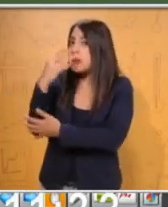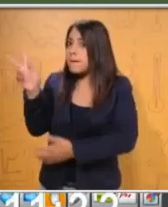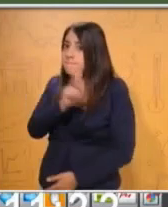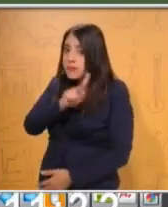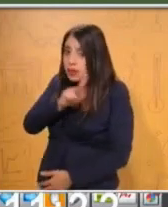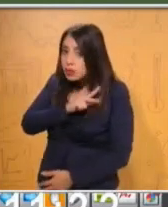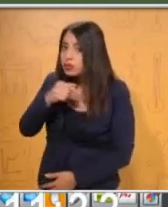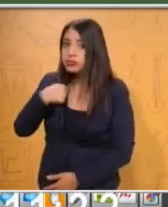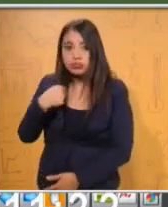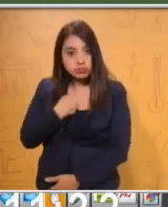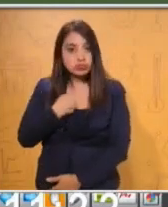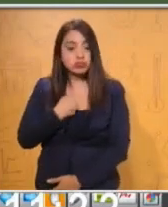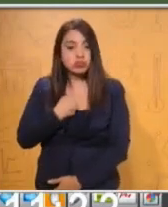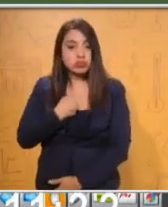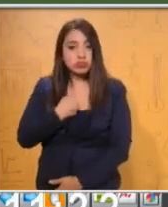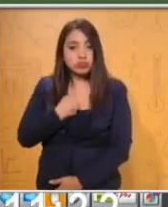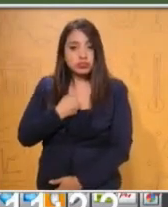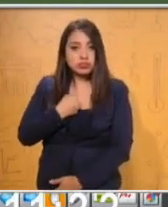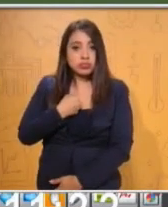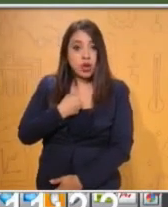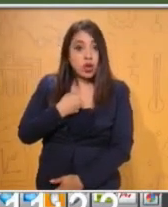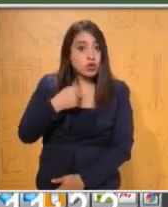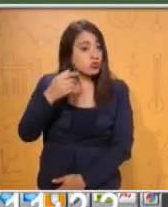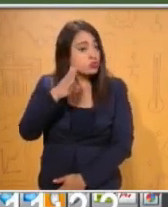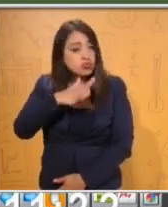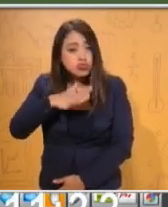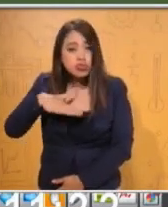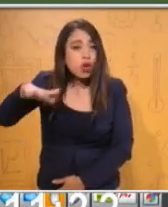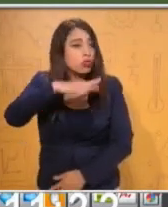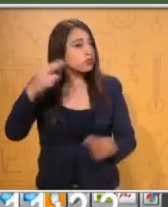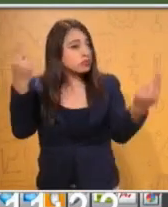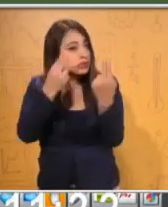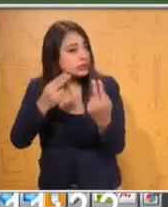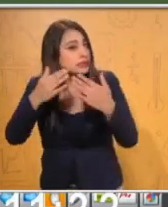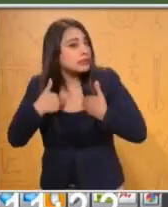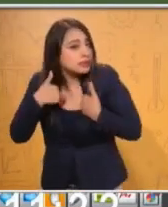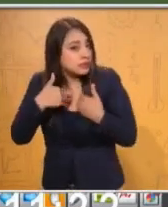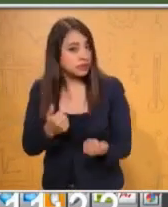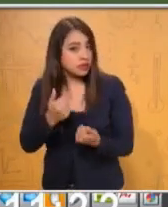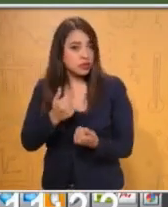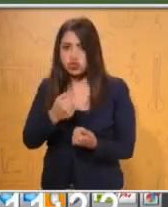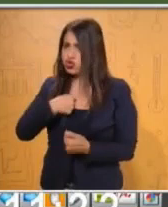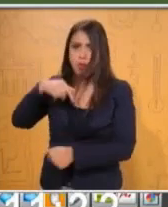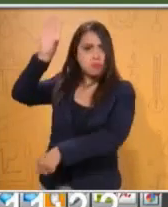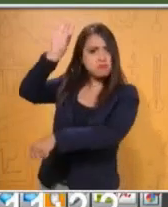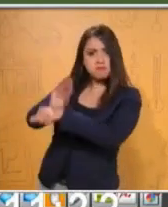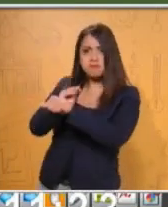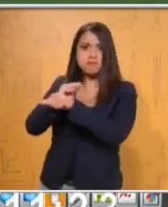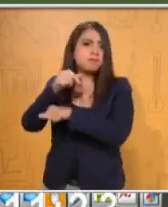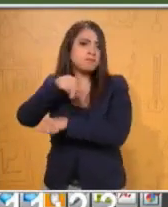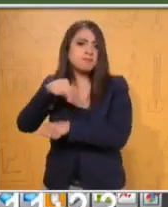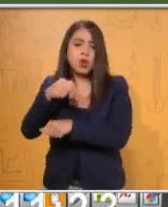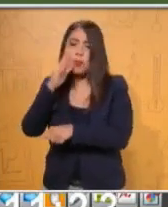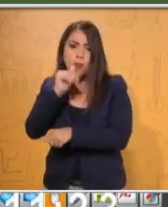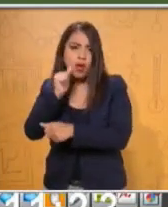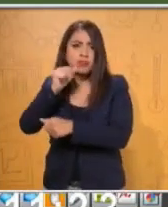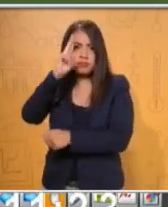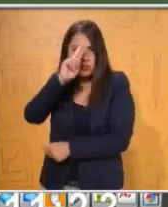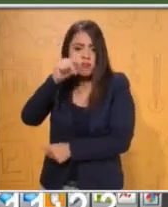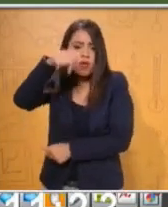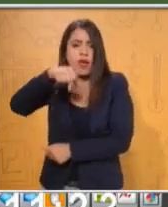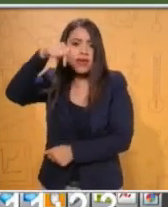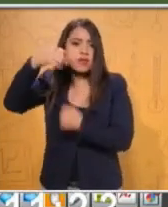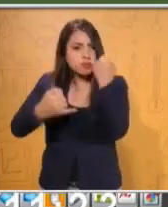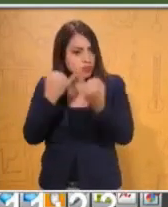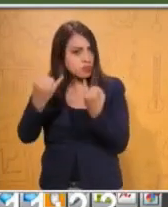el gigante. Todo el mundo debe entender eso, y no dejaré que nadie se meta a jugar aquí. Y, de